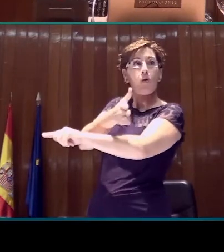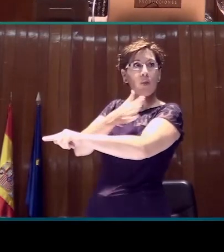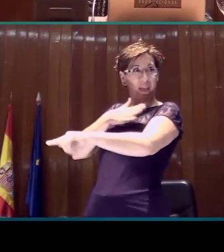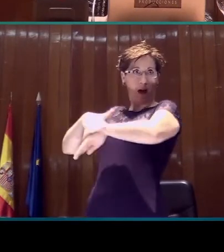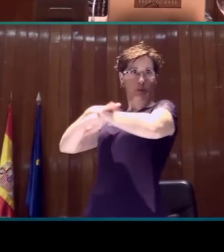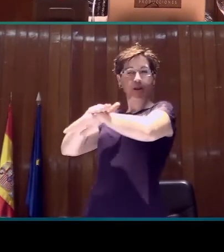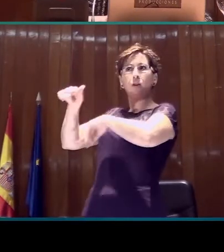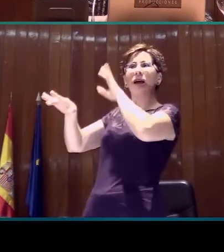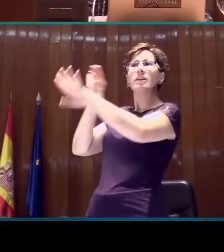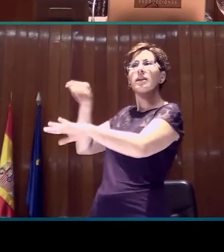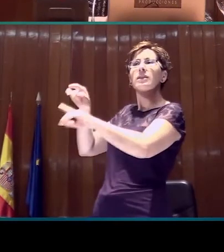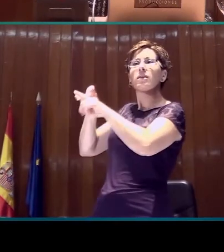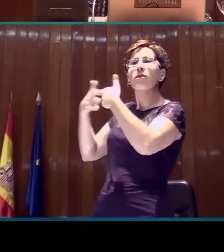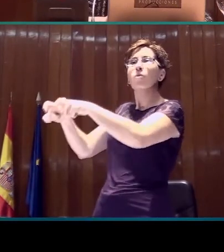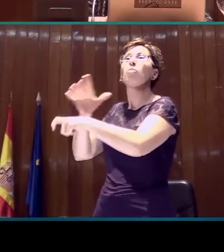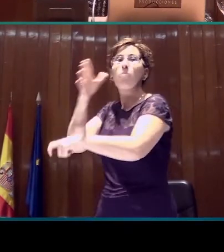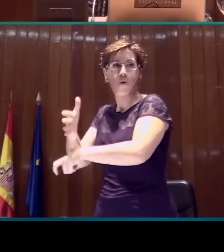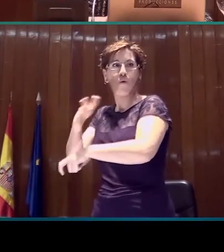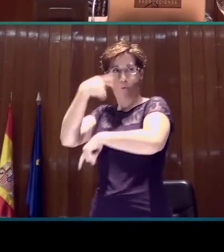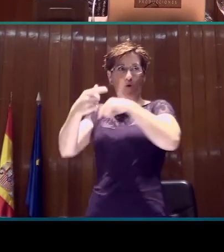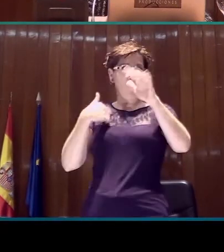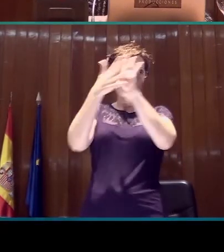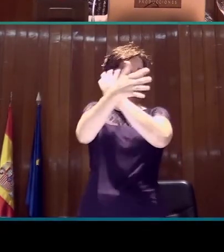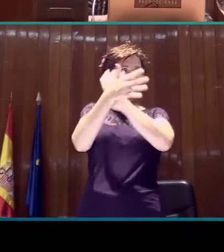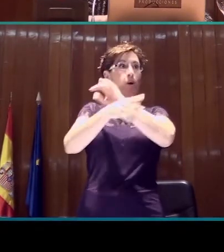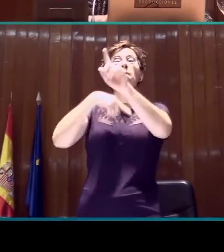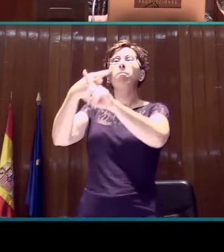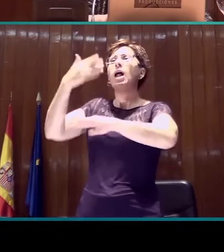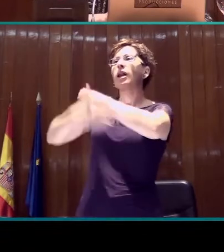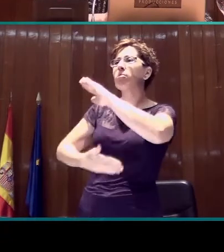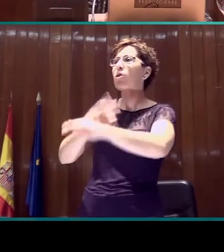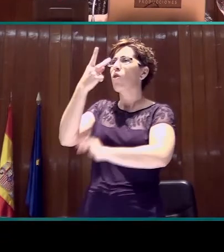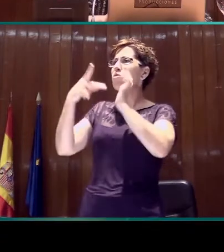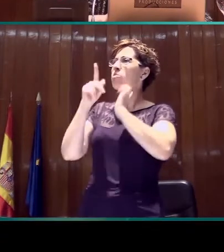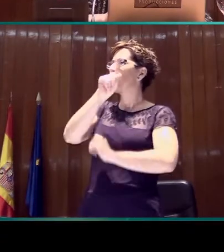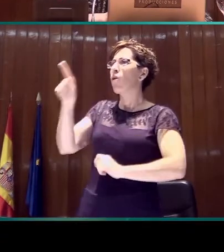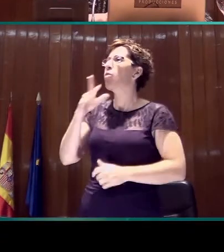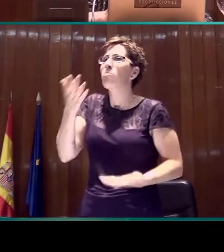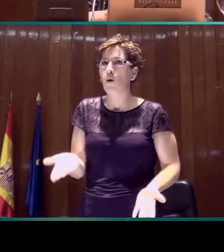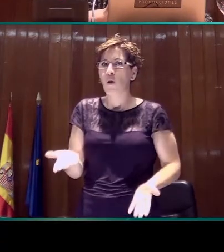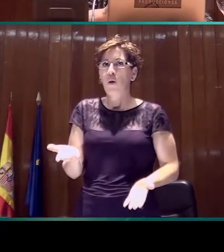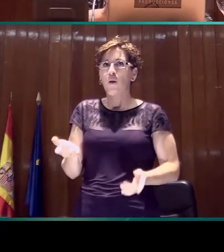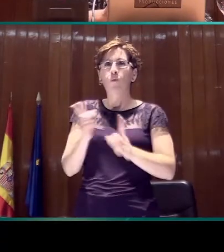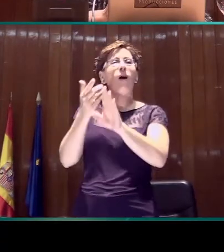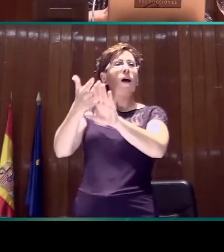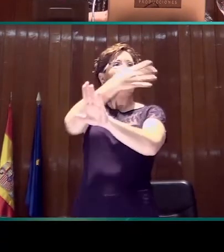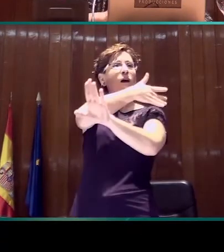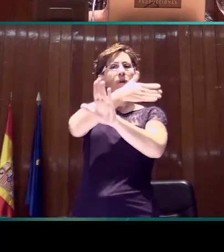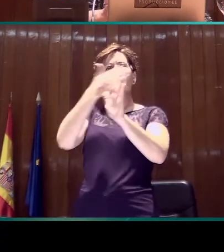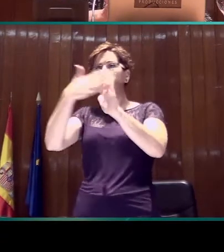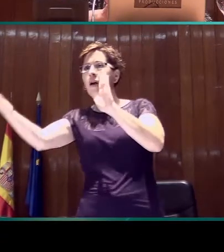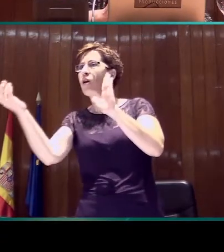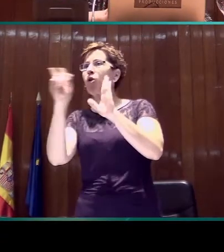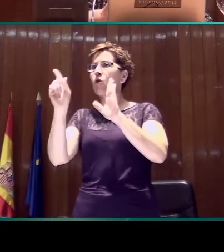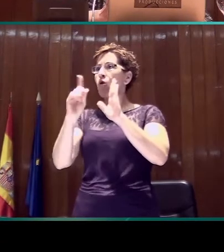y por qué el periodo de estudio se ha limitado hasta 2011 y no ha llegado a incluir las emisiones en contenido de signos que se han realizado